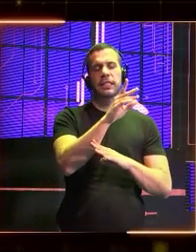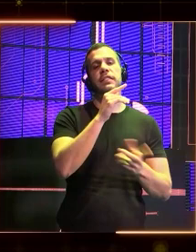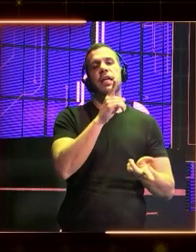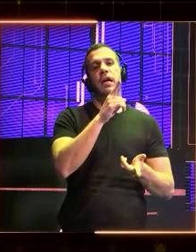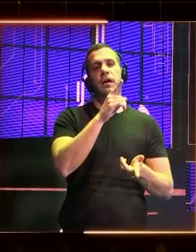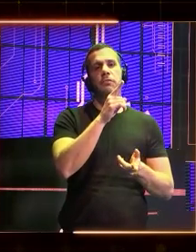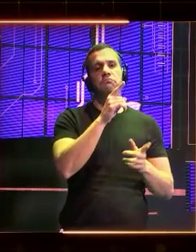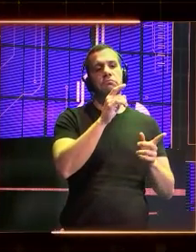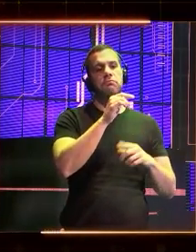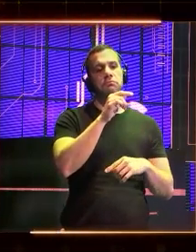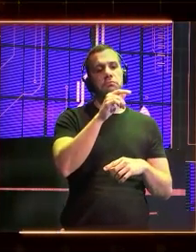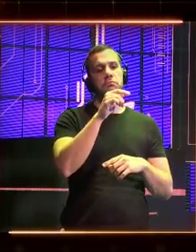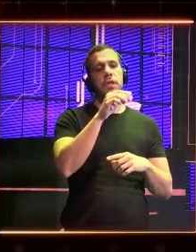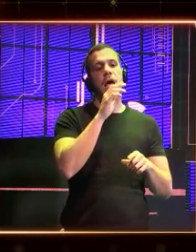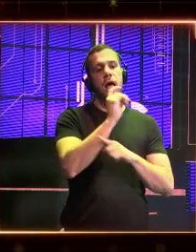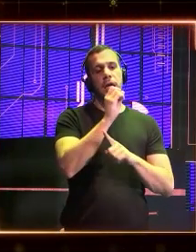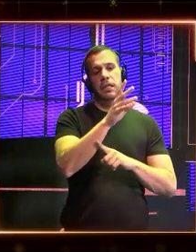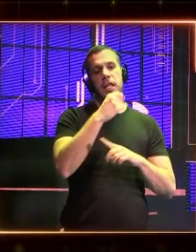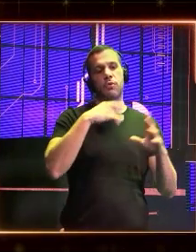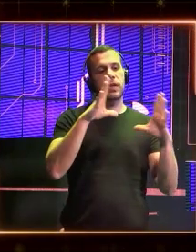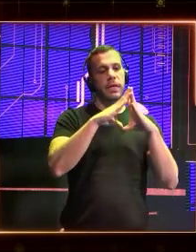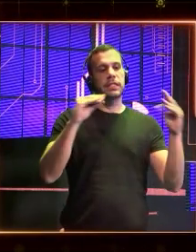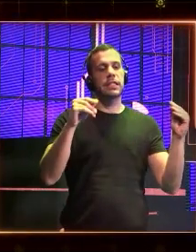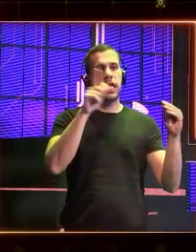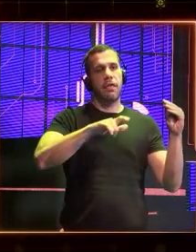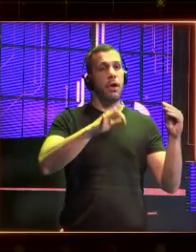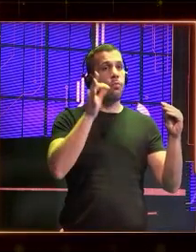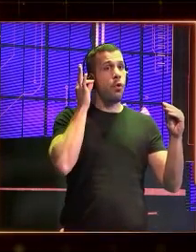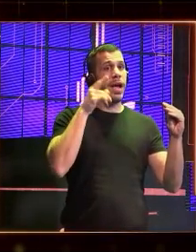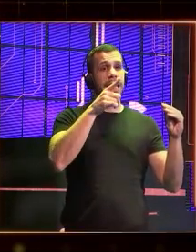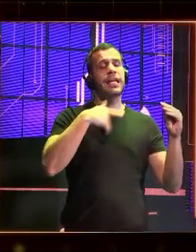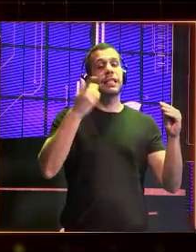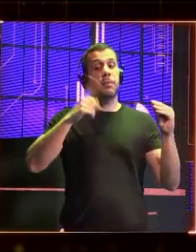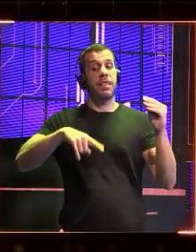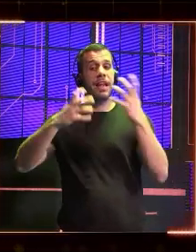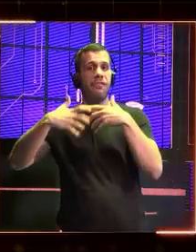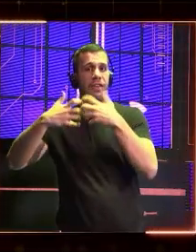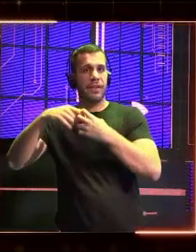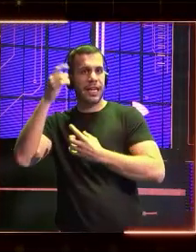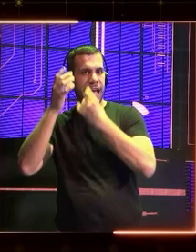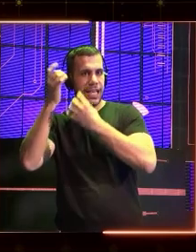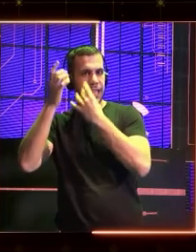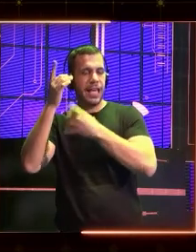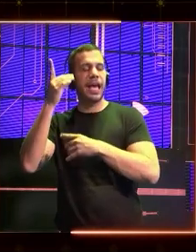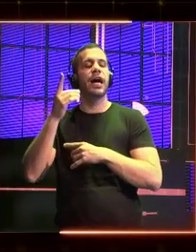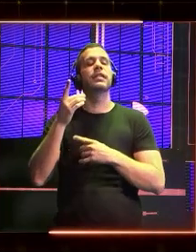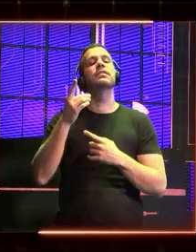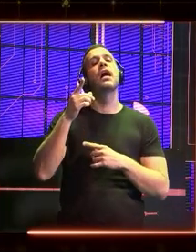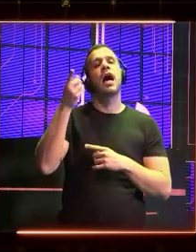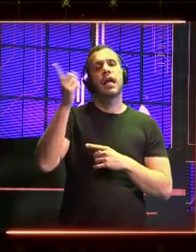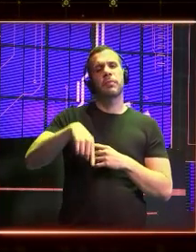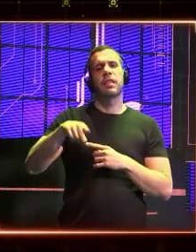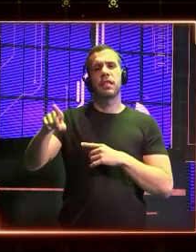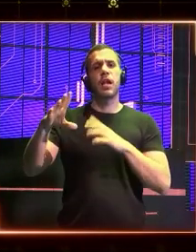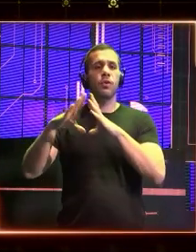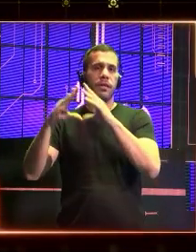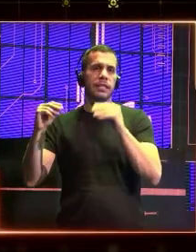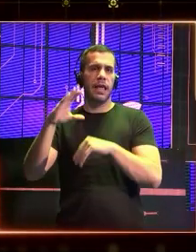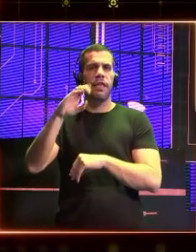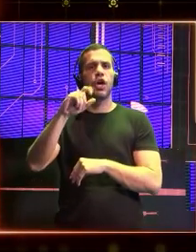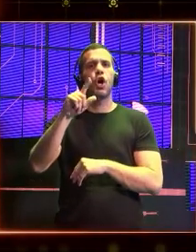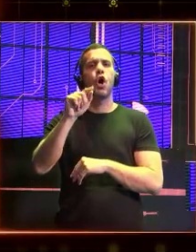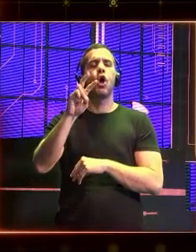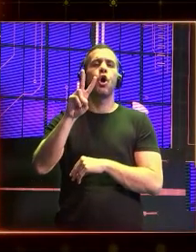Science de la Universidad de Stanford y miembro de la fábrica de ideas Data Innovation Network de la Universidad de Columbia.